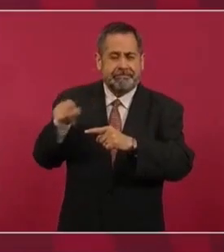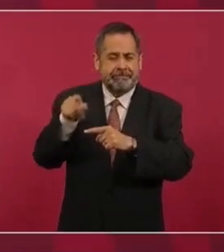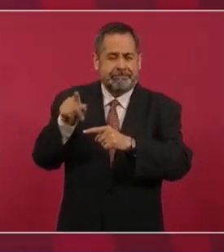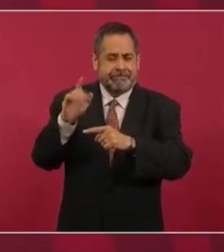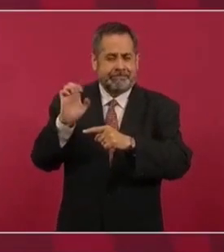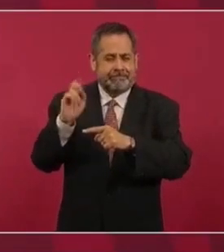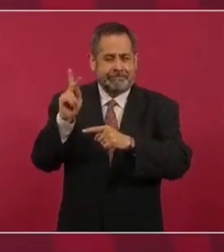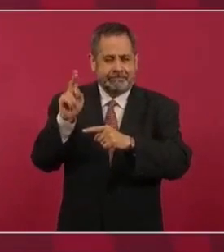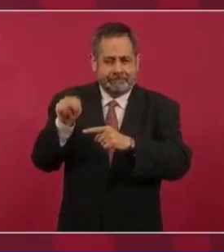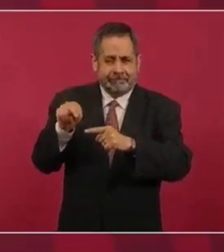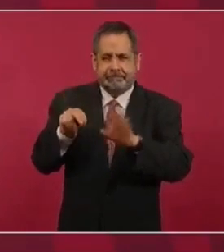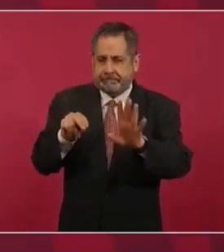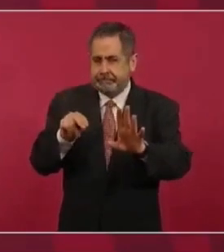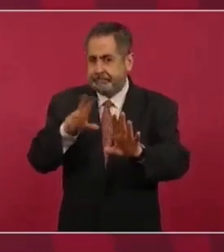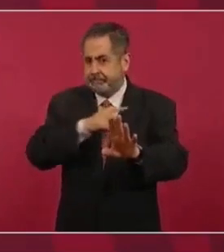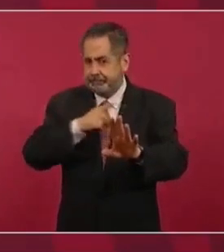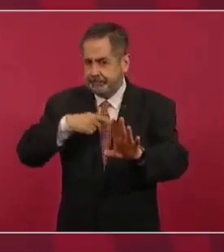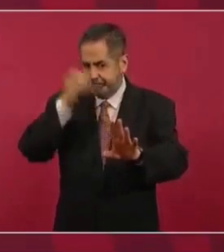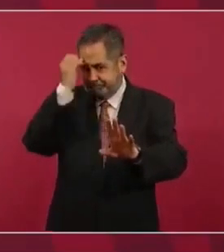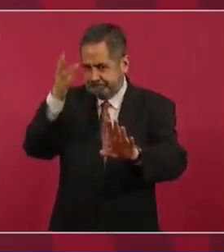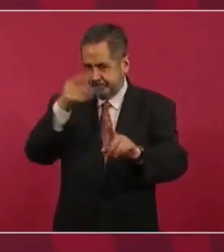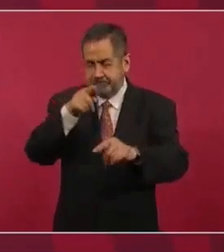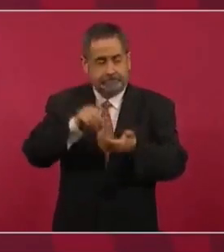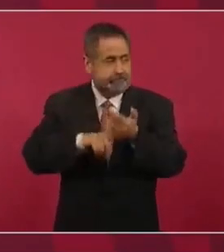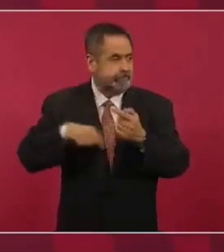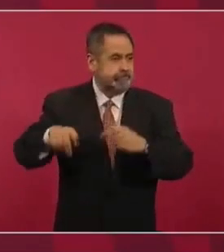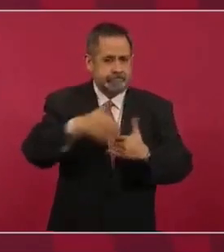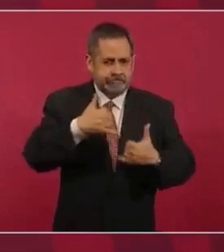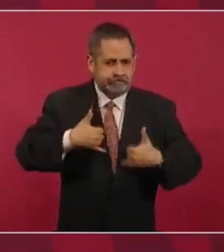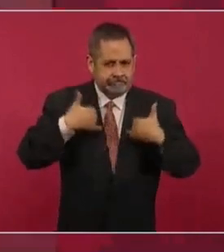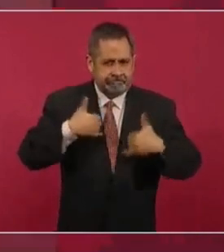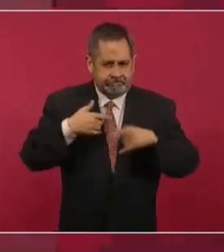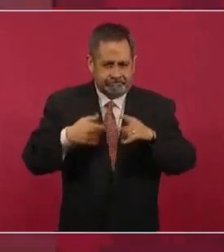Eso no se debe de olvidar, sobre todo los jóvenes, porque